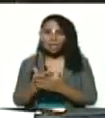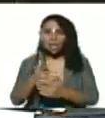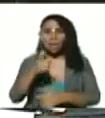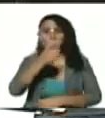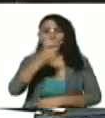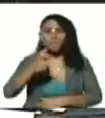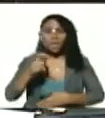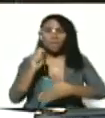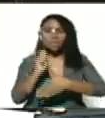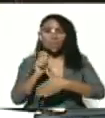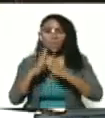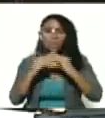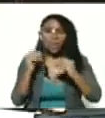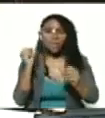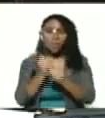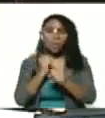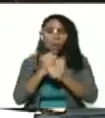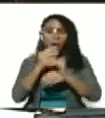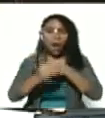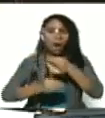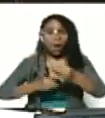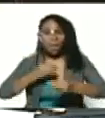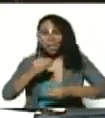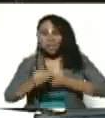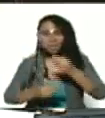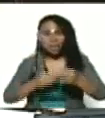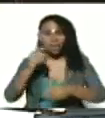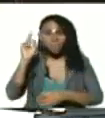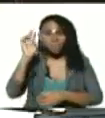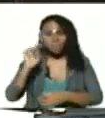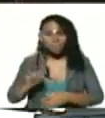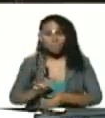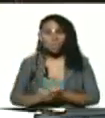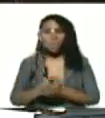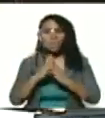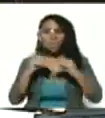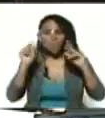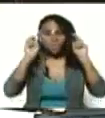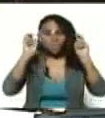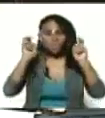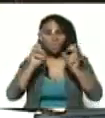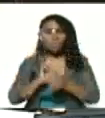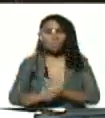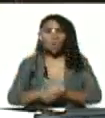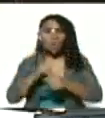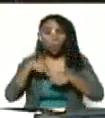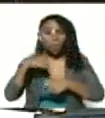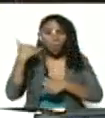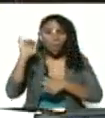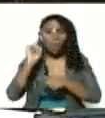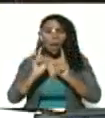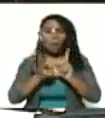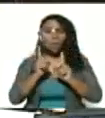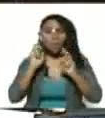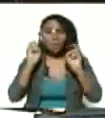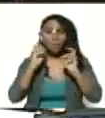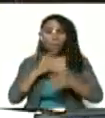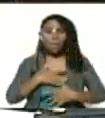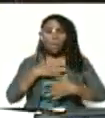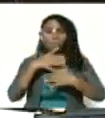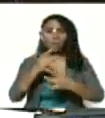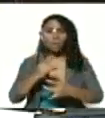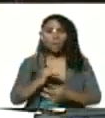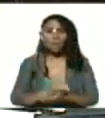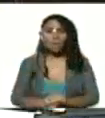Telesur por todo el trabajo que hace menos todos los temas hoy tenemos aquí algunos temas muy interesantes